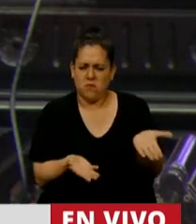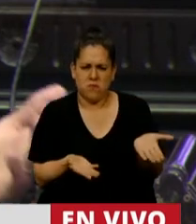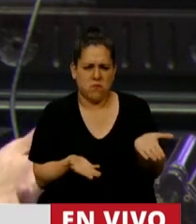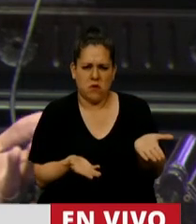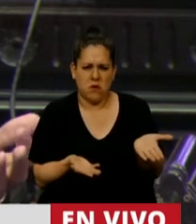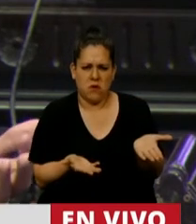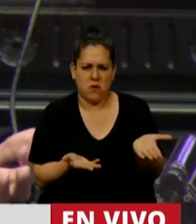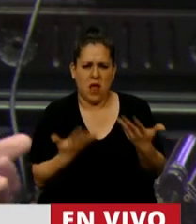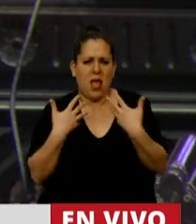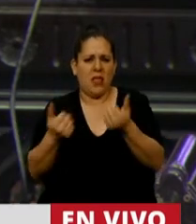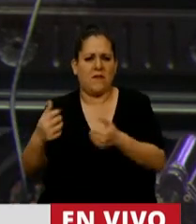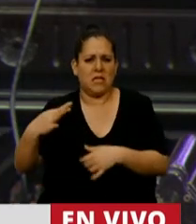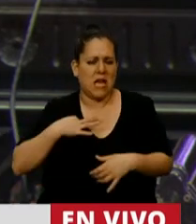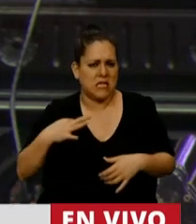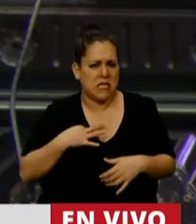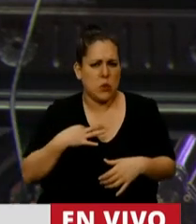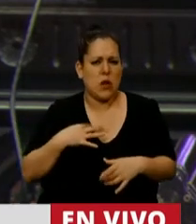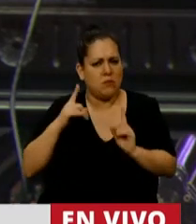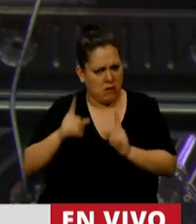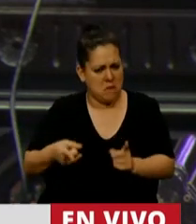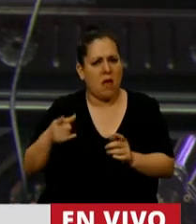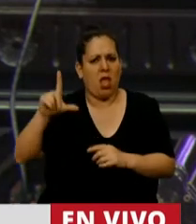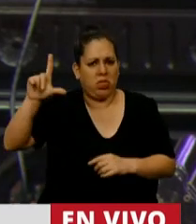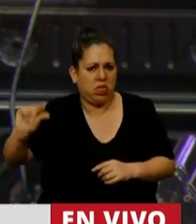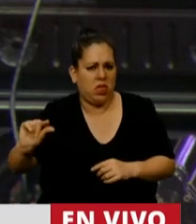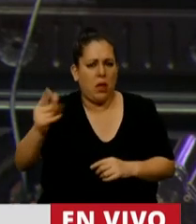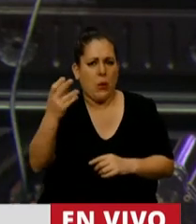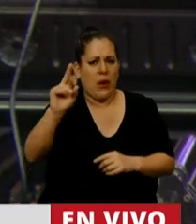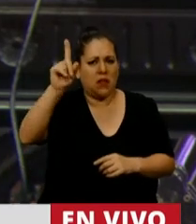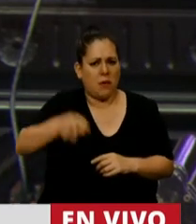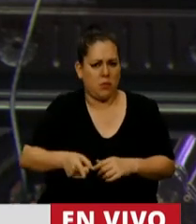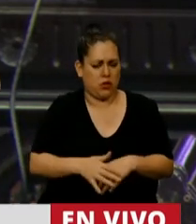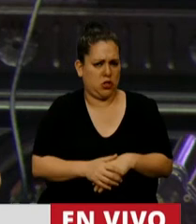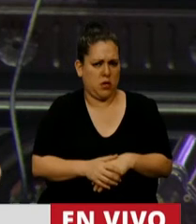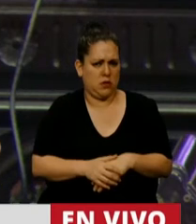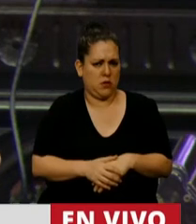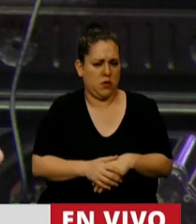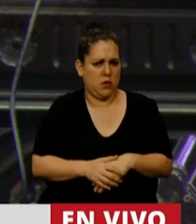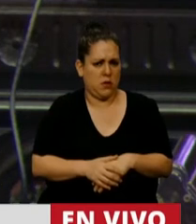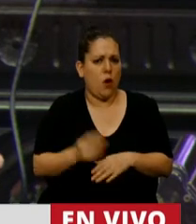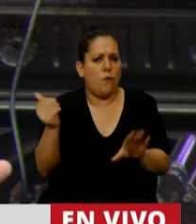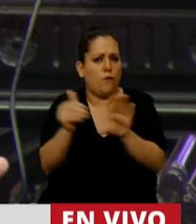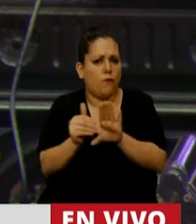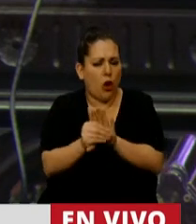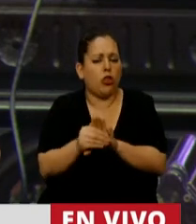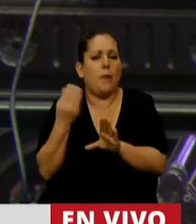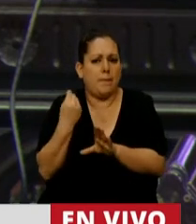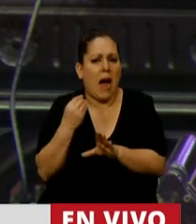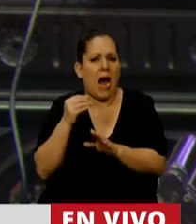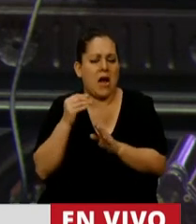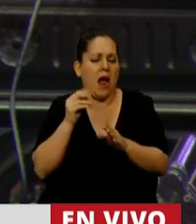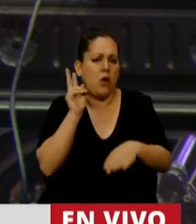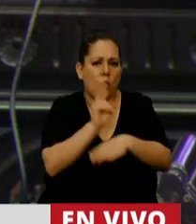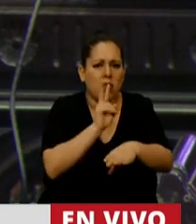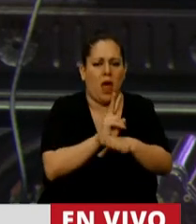Defensa civil y protección civil, otra reducción del 20%. El Fondo Nacional para Enriquecimiento y Conservación de los